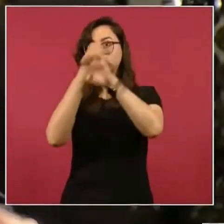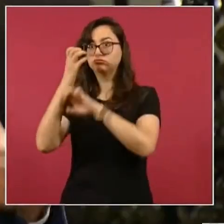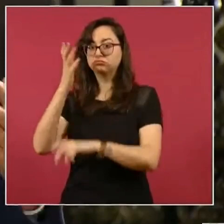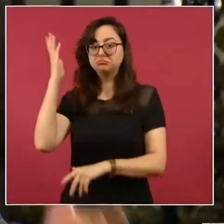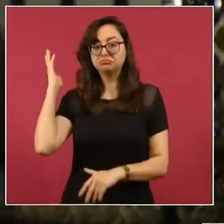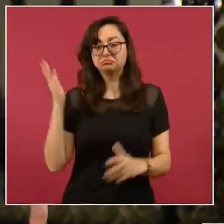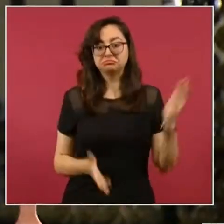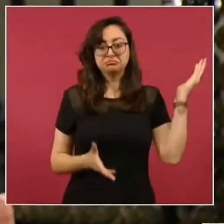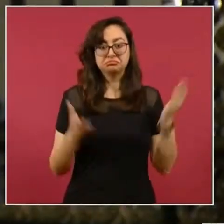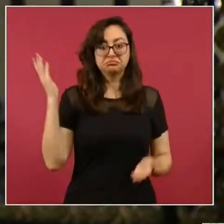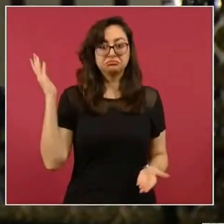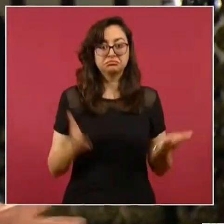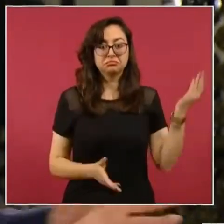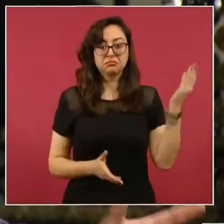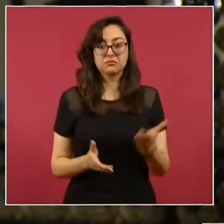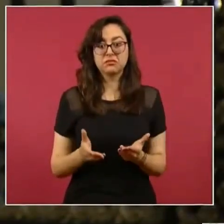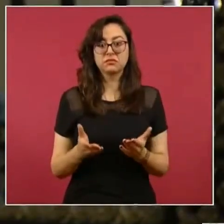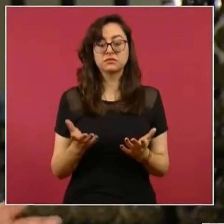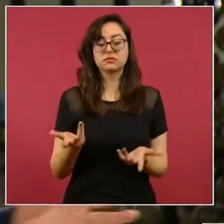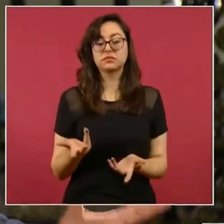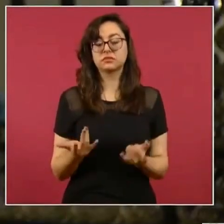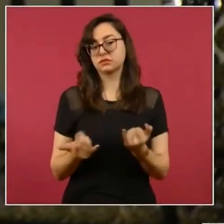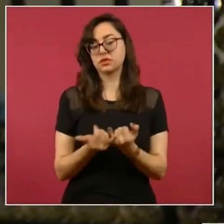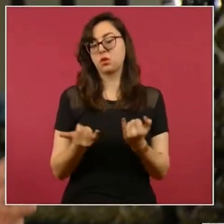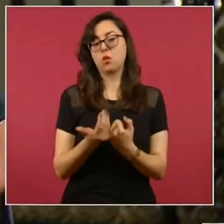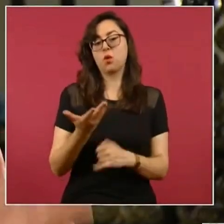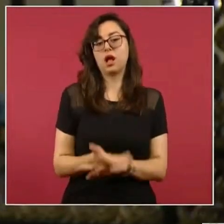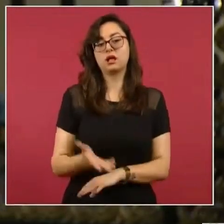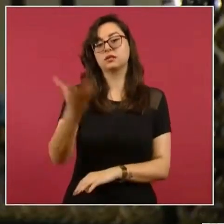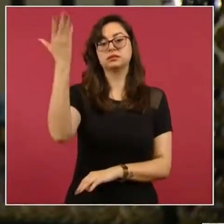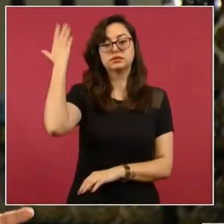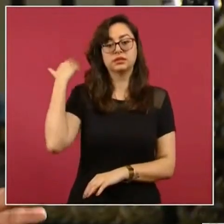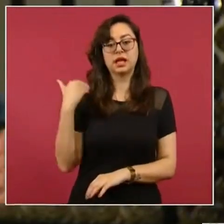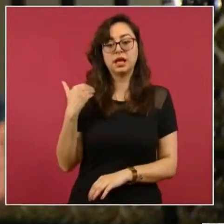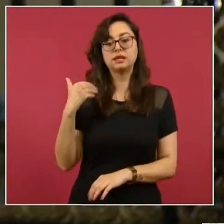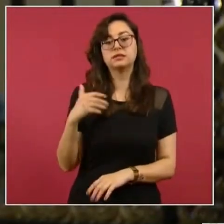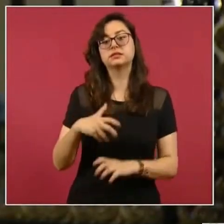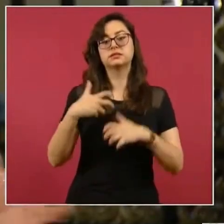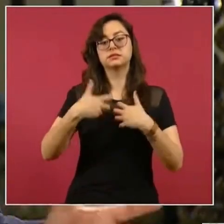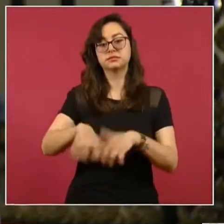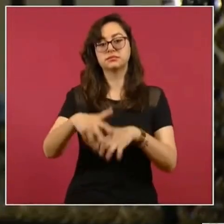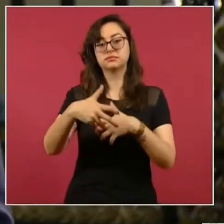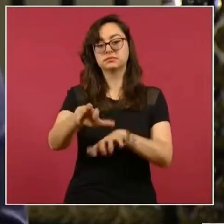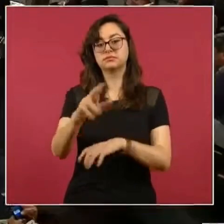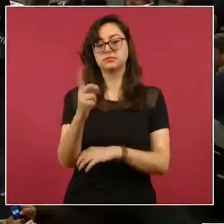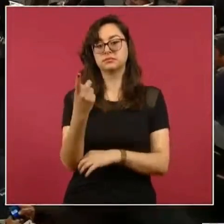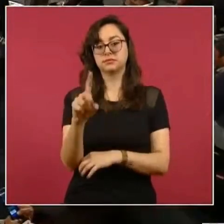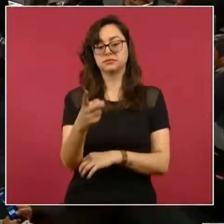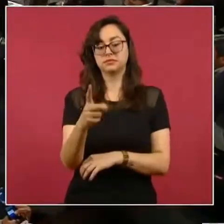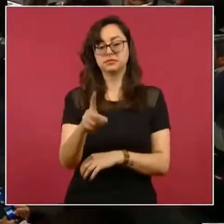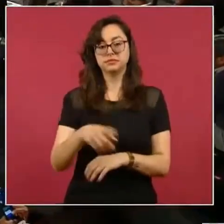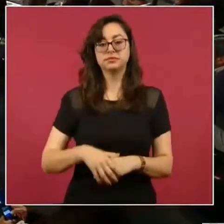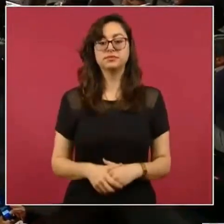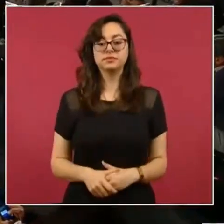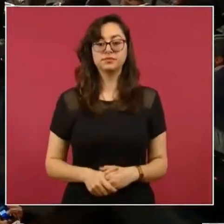como se hizo en su momento en la marcha que usted encabezó en diciembre, Presidente. Gracias.